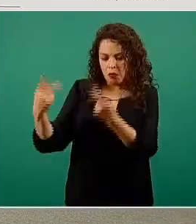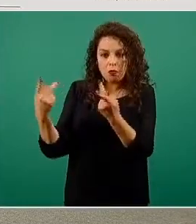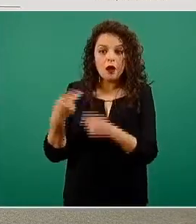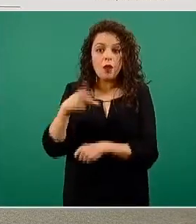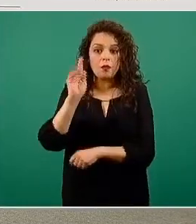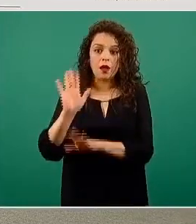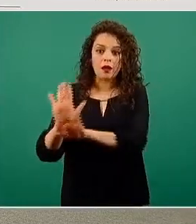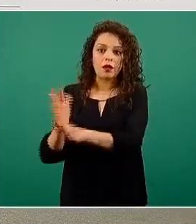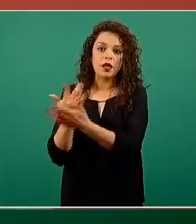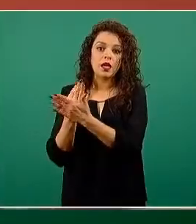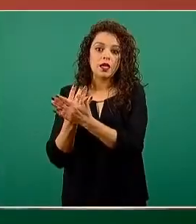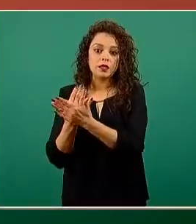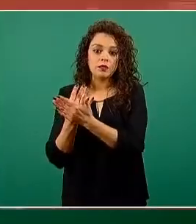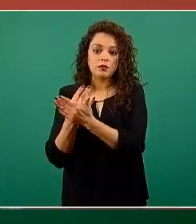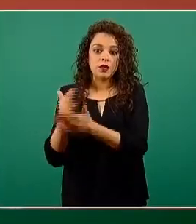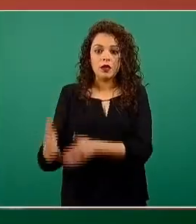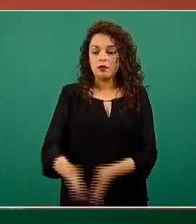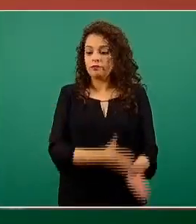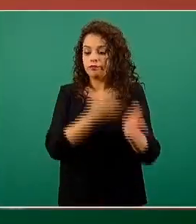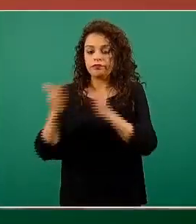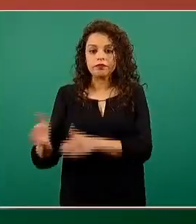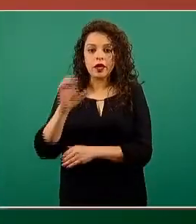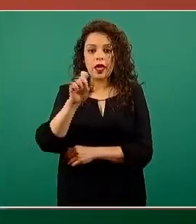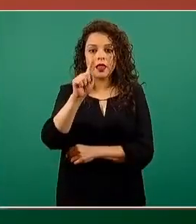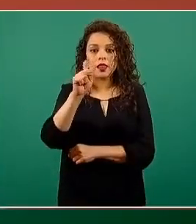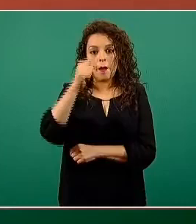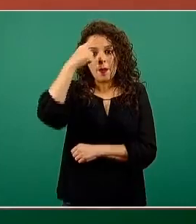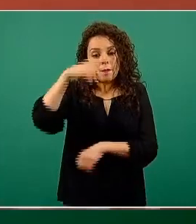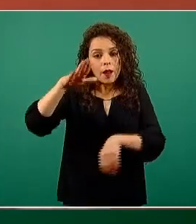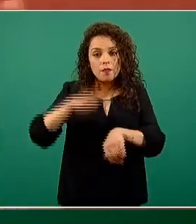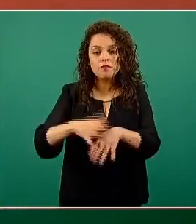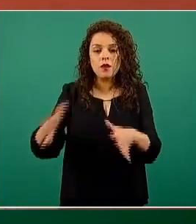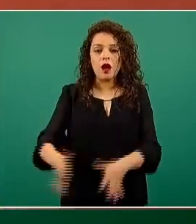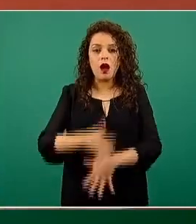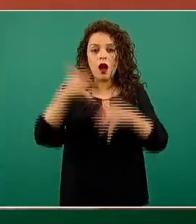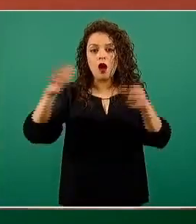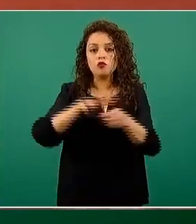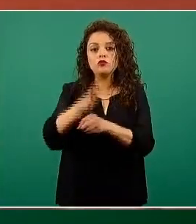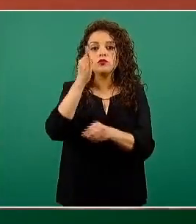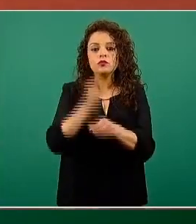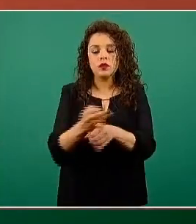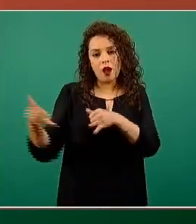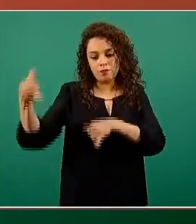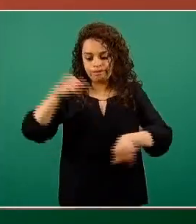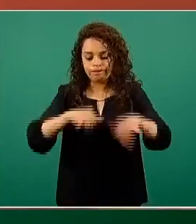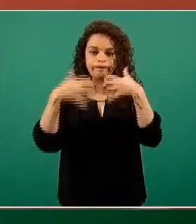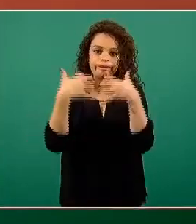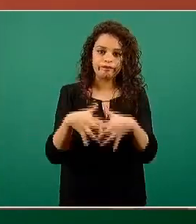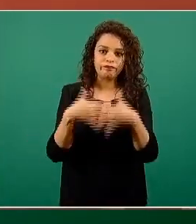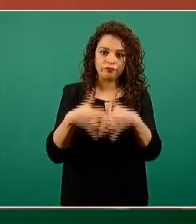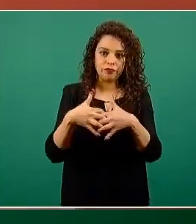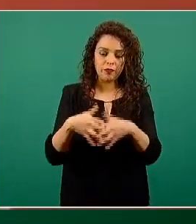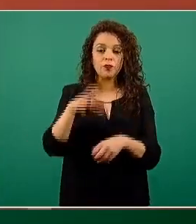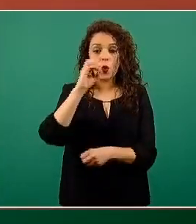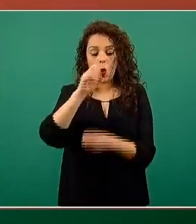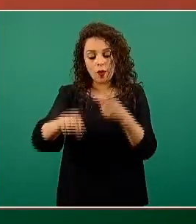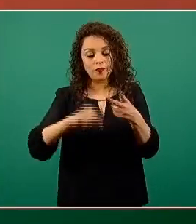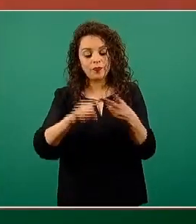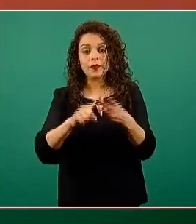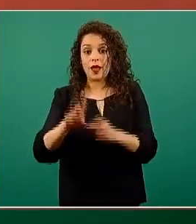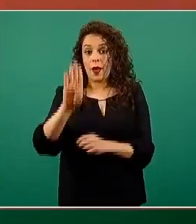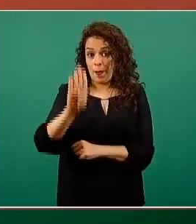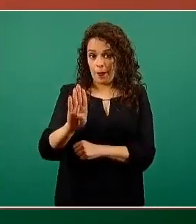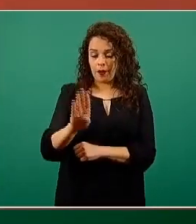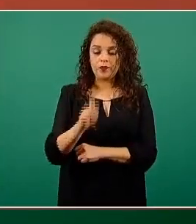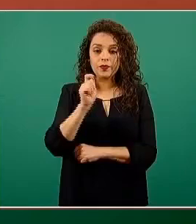que espérate a una etapa en la que haya una producción más grande. Y ahí viene el momento B, o una etapa posterior, en